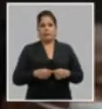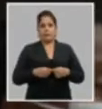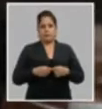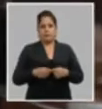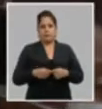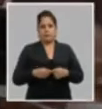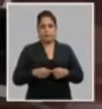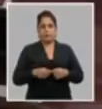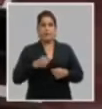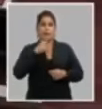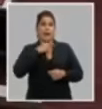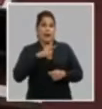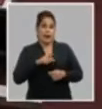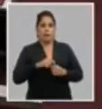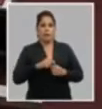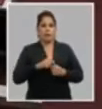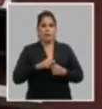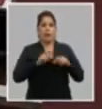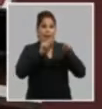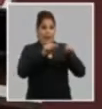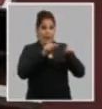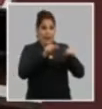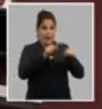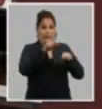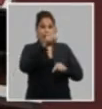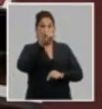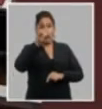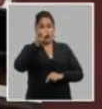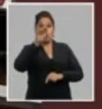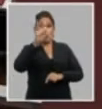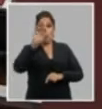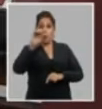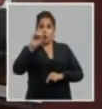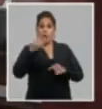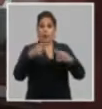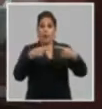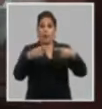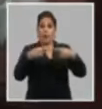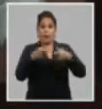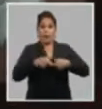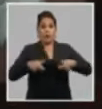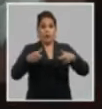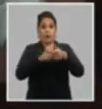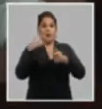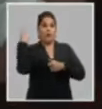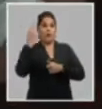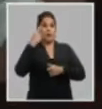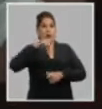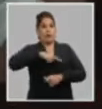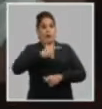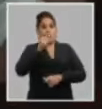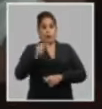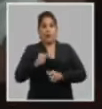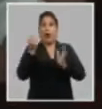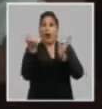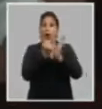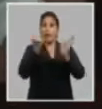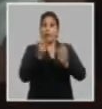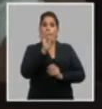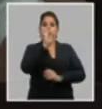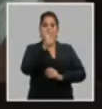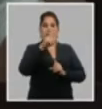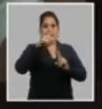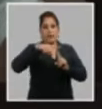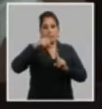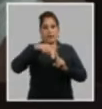trabajadores. En consecuencia con ello el 108 pleno del Consejo Nacional de la CTC aprobó 15